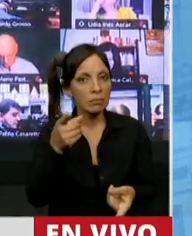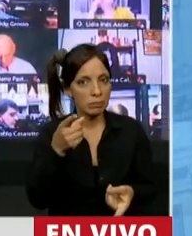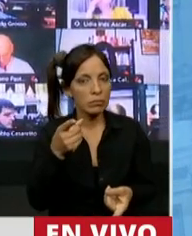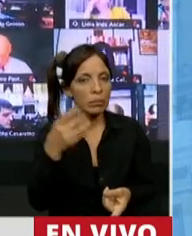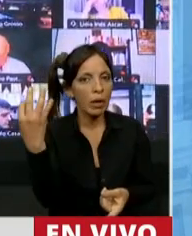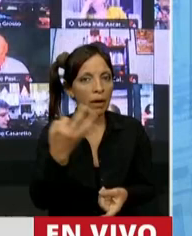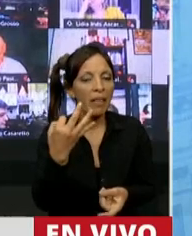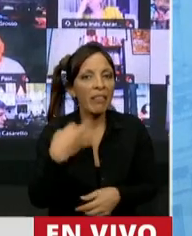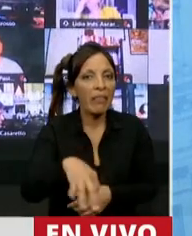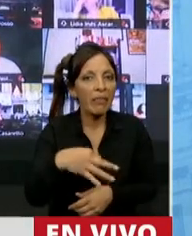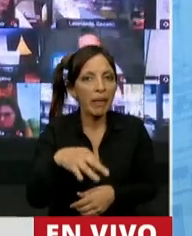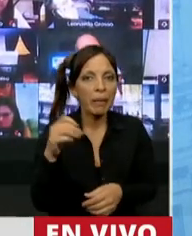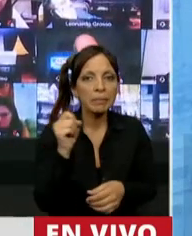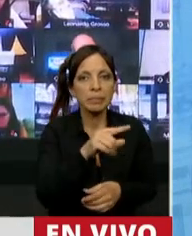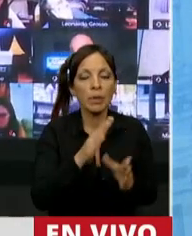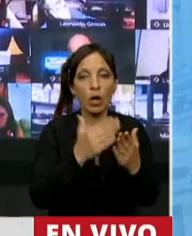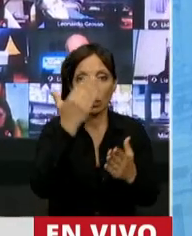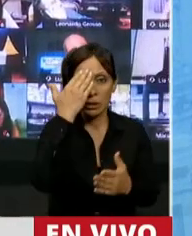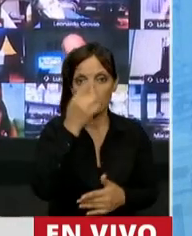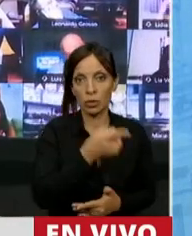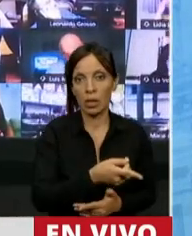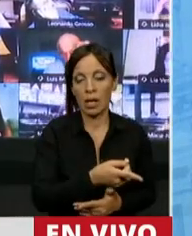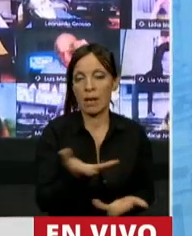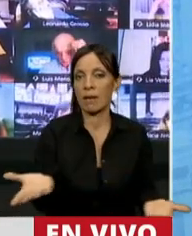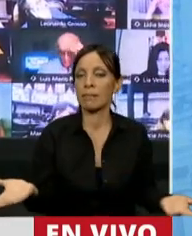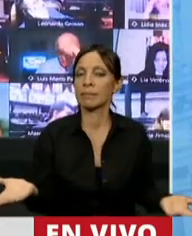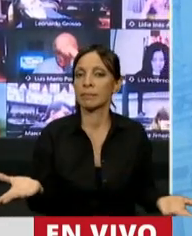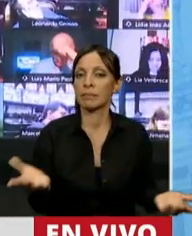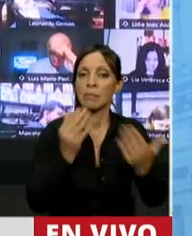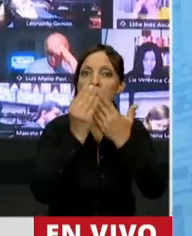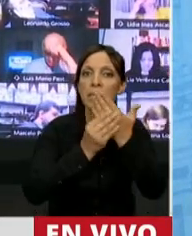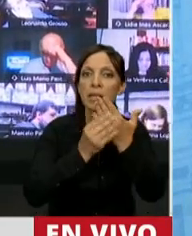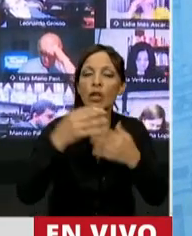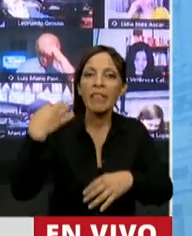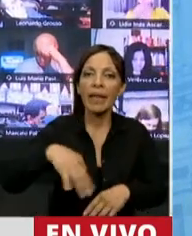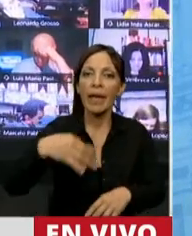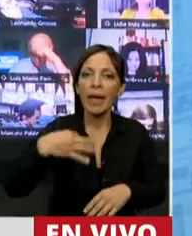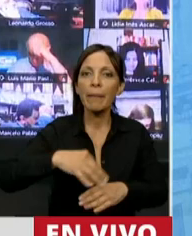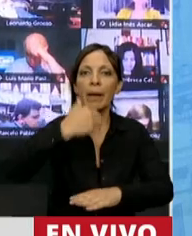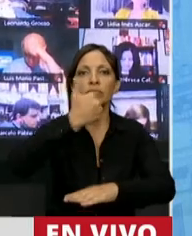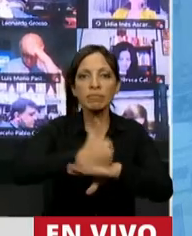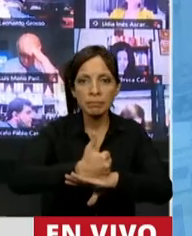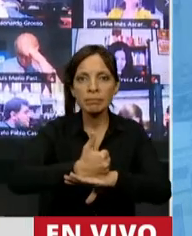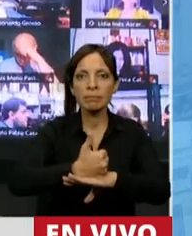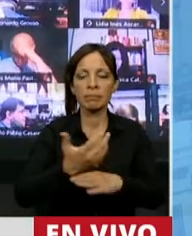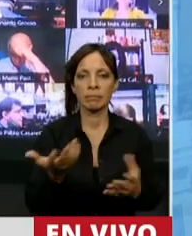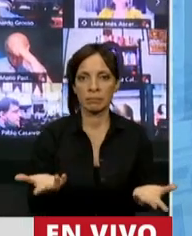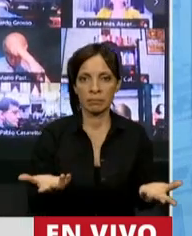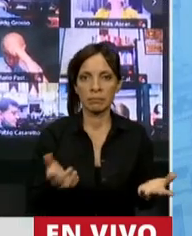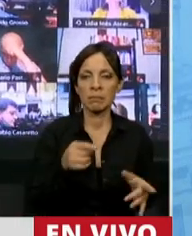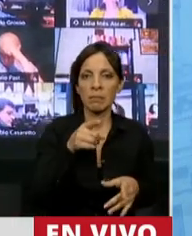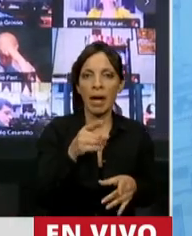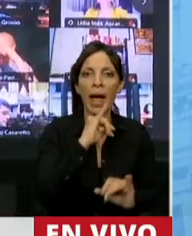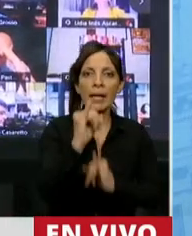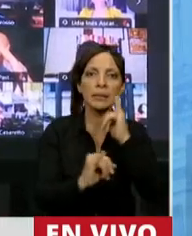constitucional que se debería cumplir. Los señores ministros tienen que venir a esta Cámara a darnos explicaciones